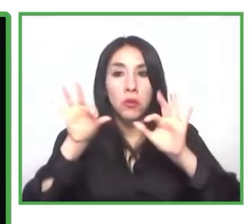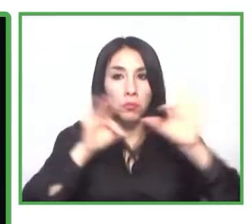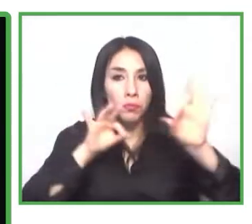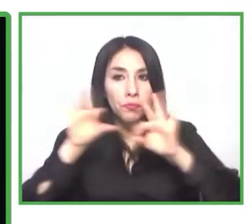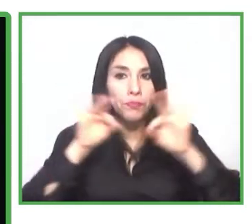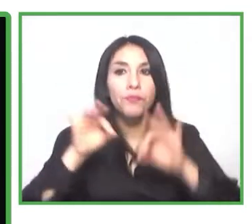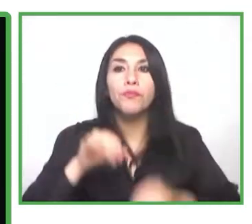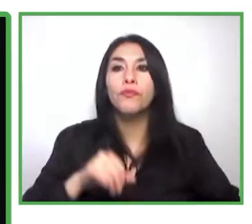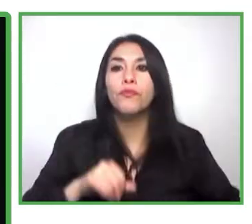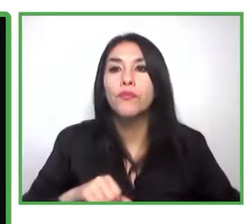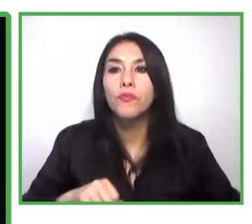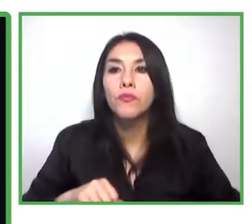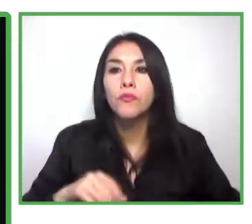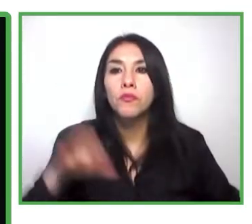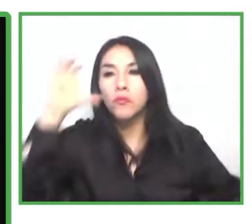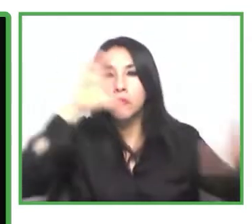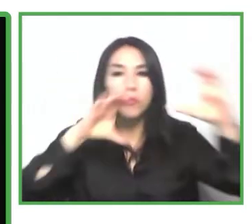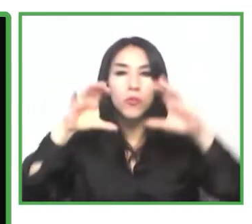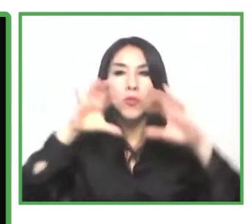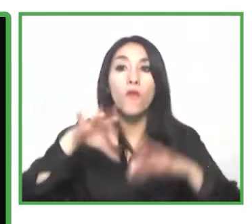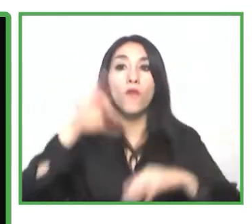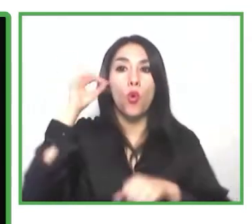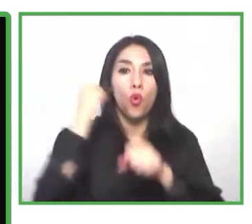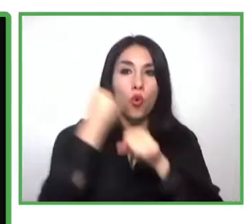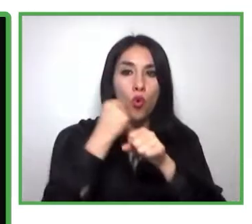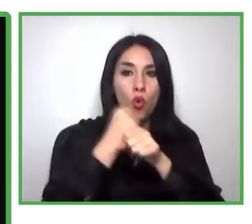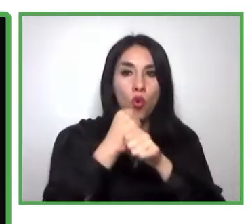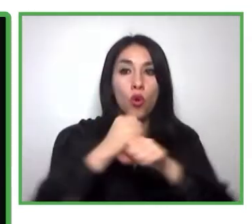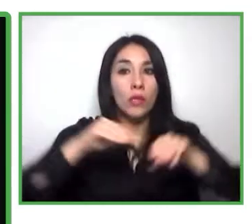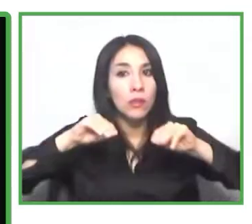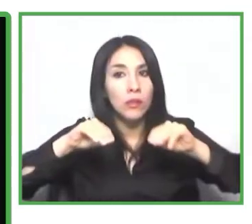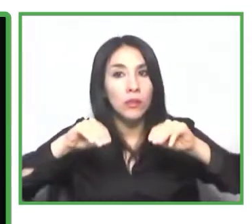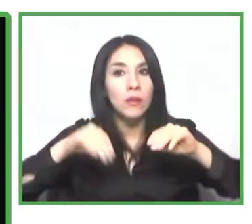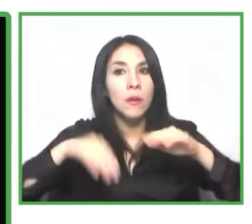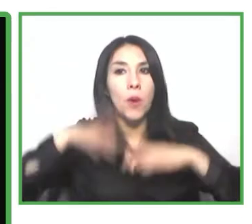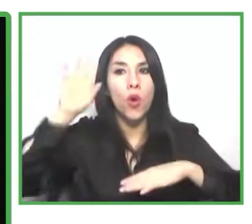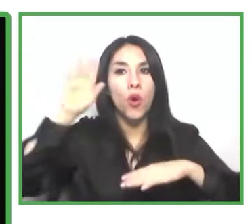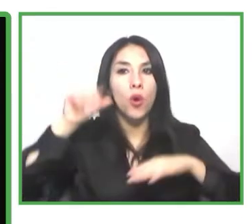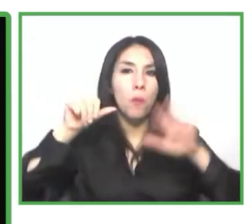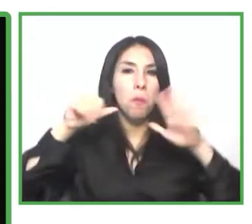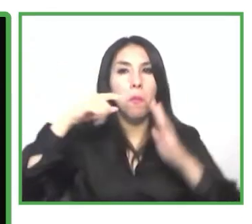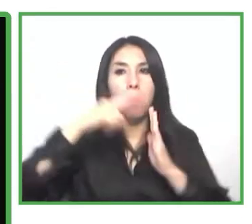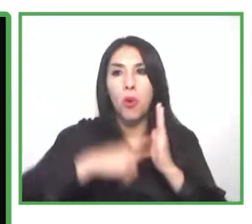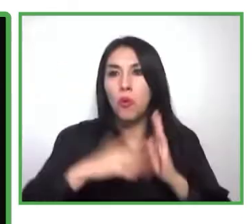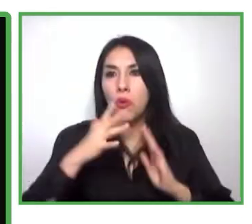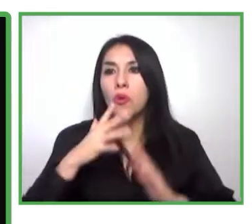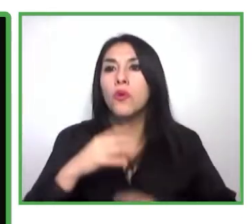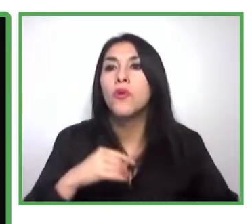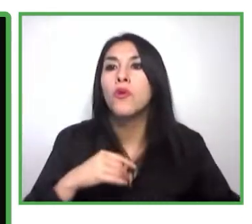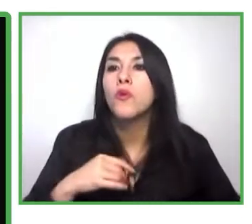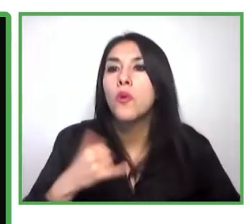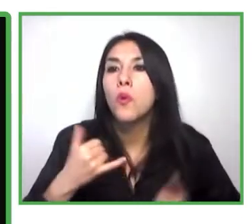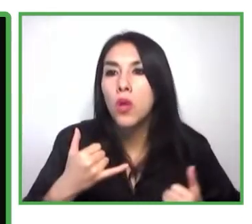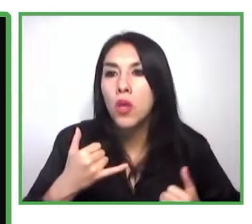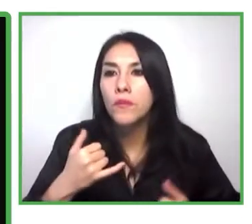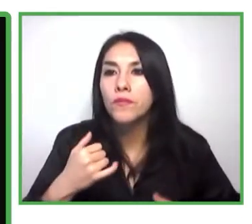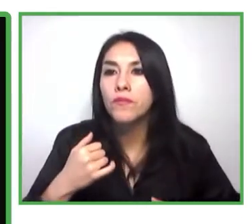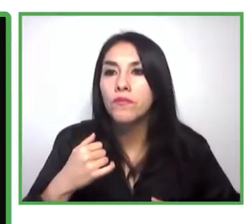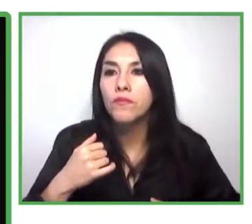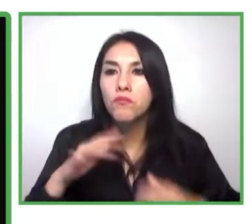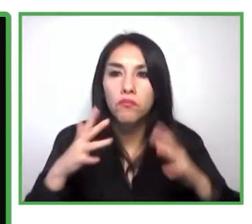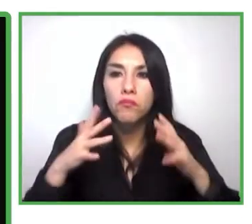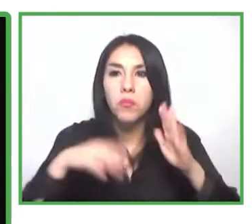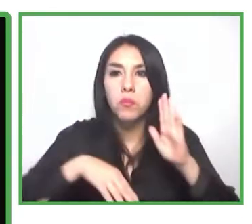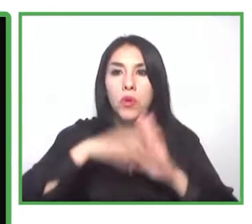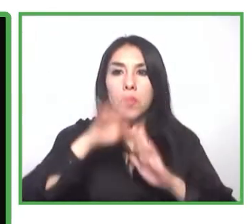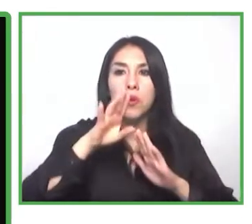personas con alguna discapacidad, y hoy tenemos más de 10.000 colaboradores de empresas a los cuales les